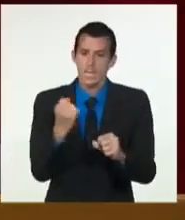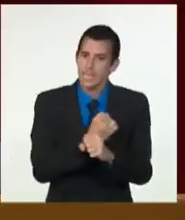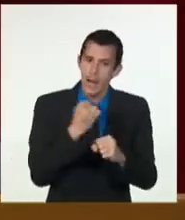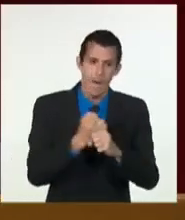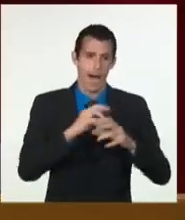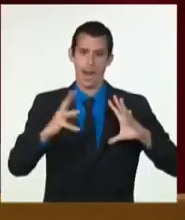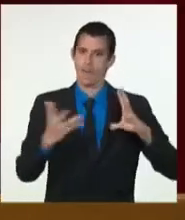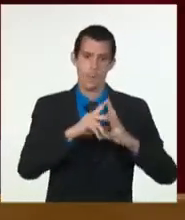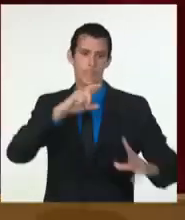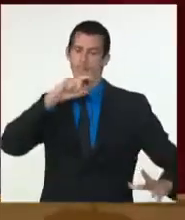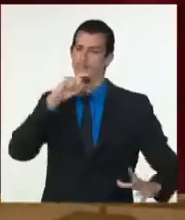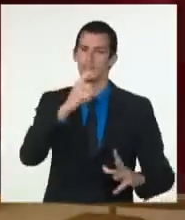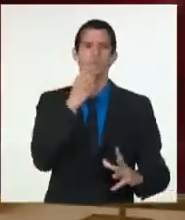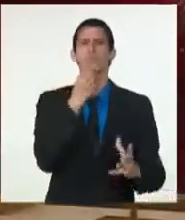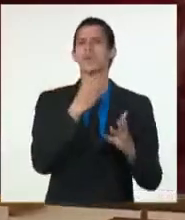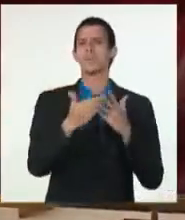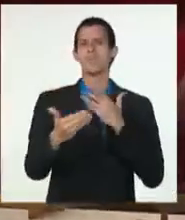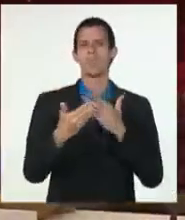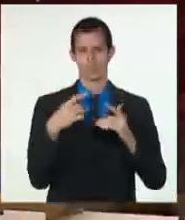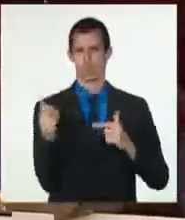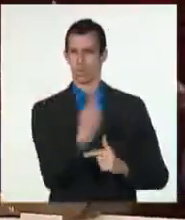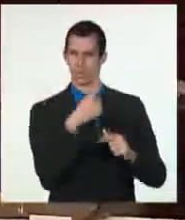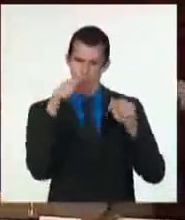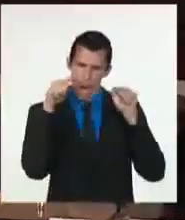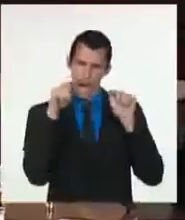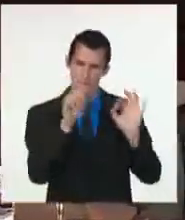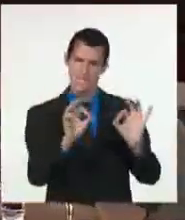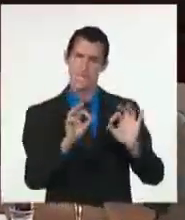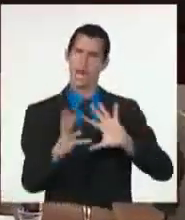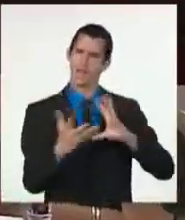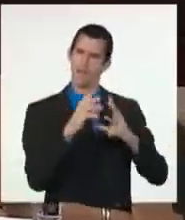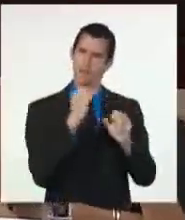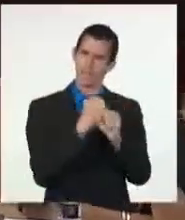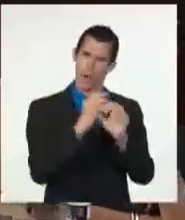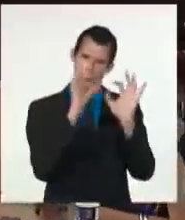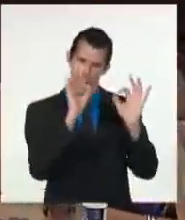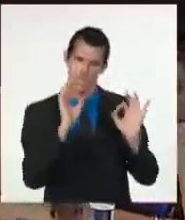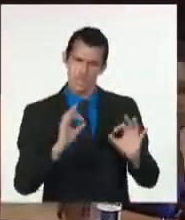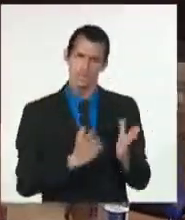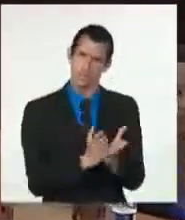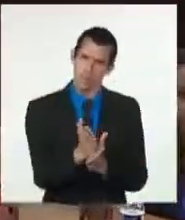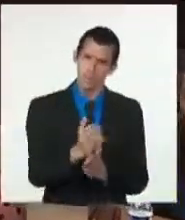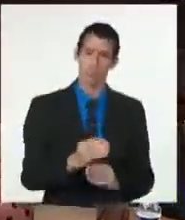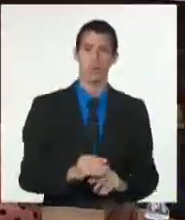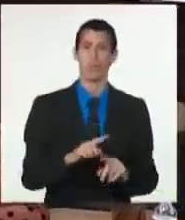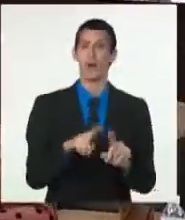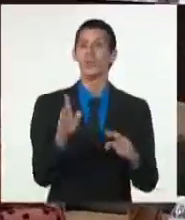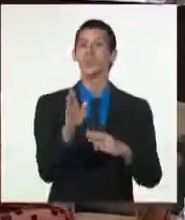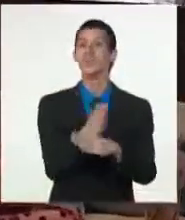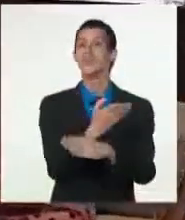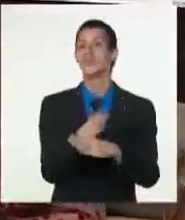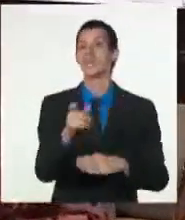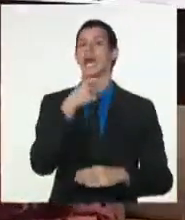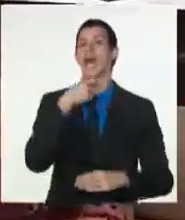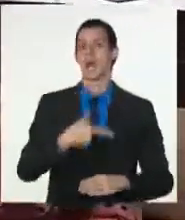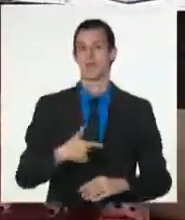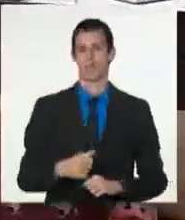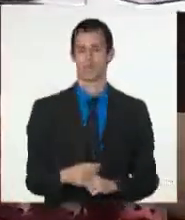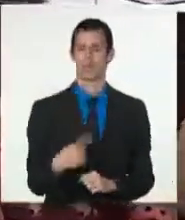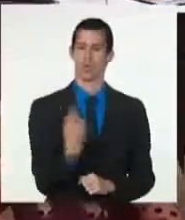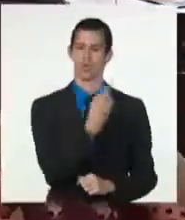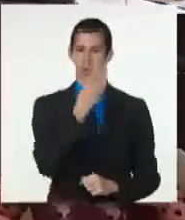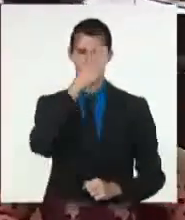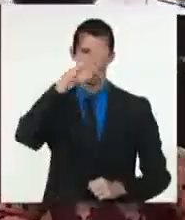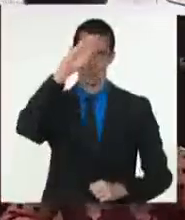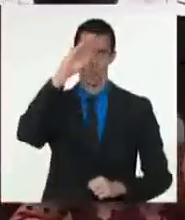no significa ni se puede reducir a asistencialismo ni a igualitarismo. Es repartir la riqueza